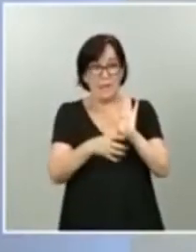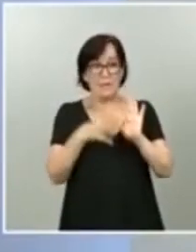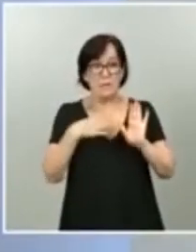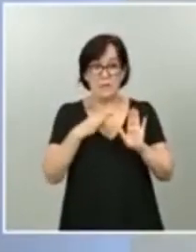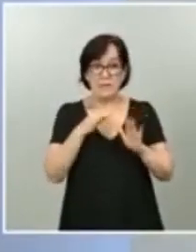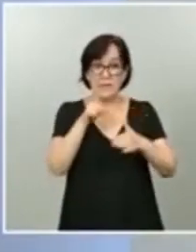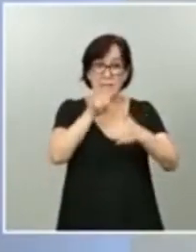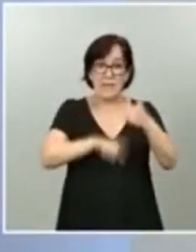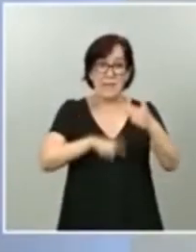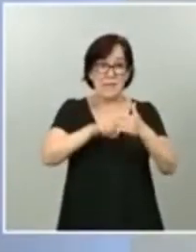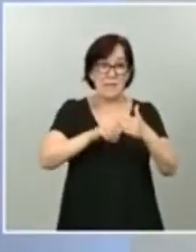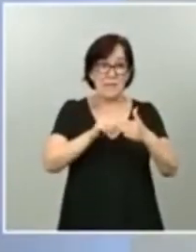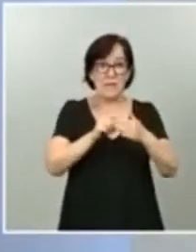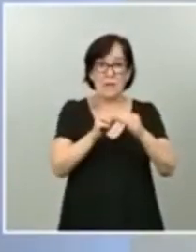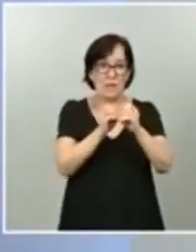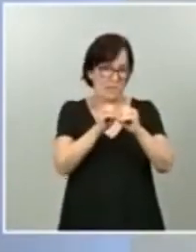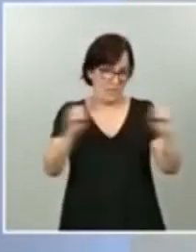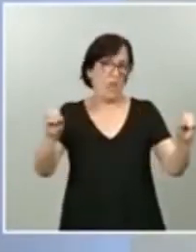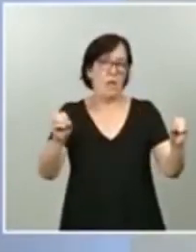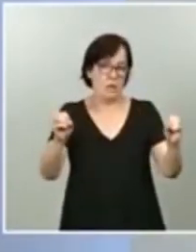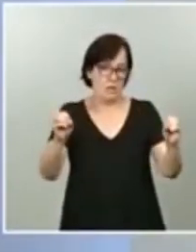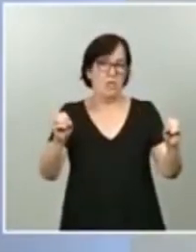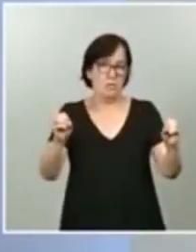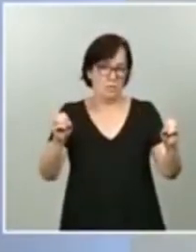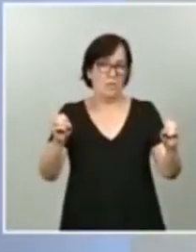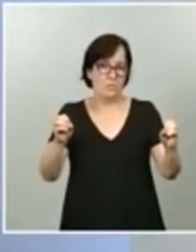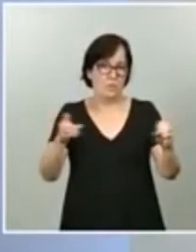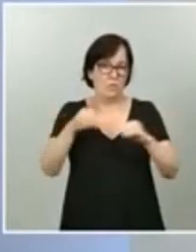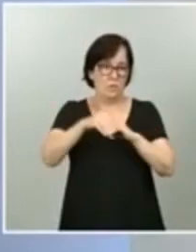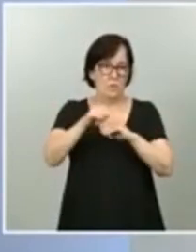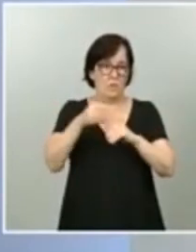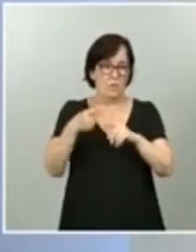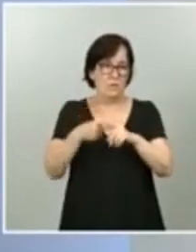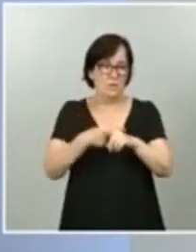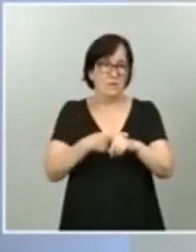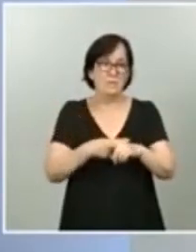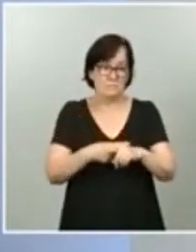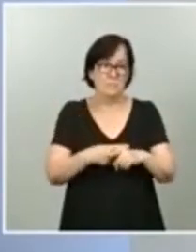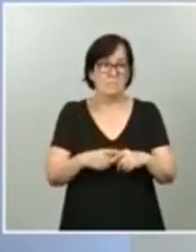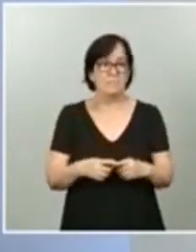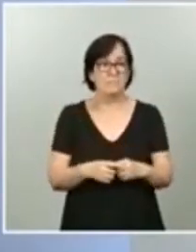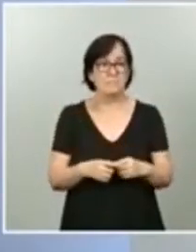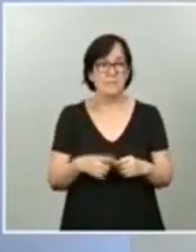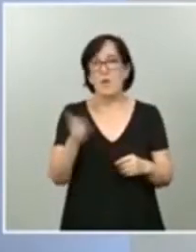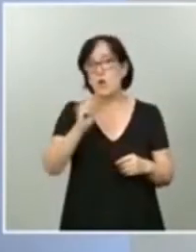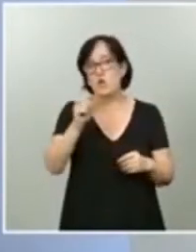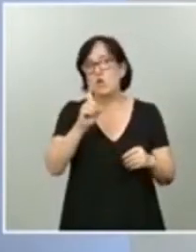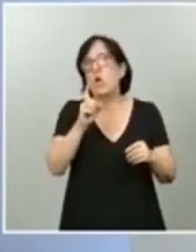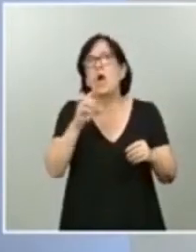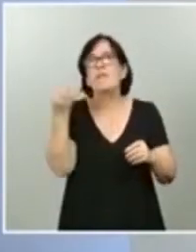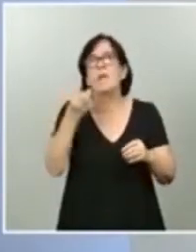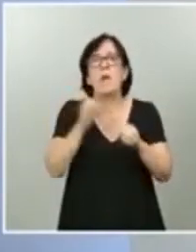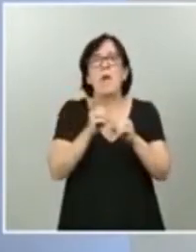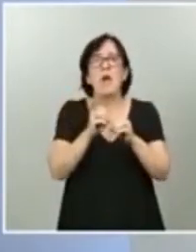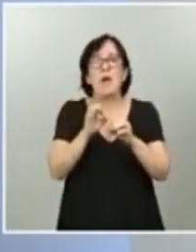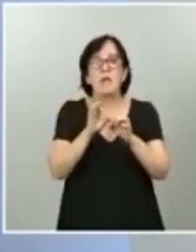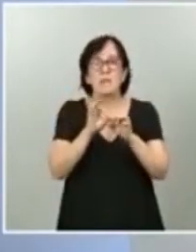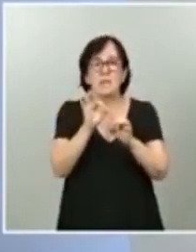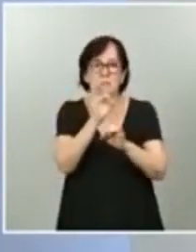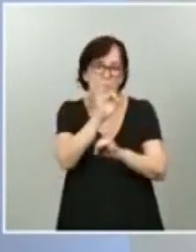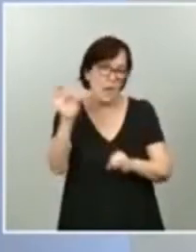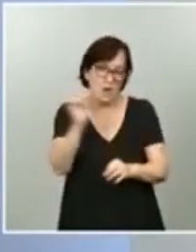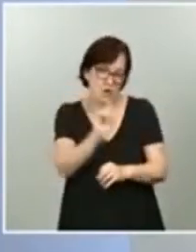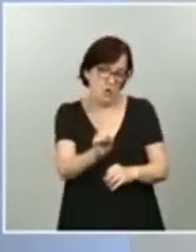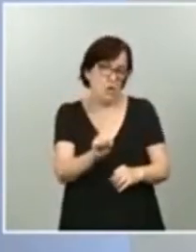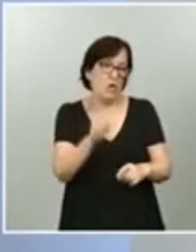llegar a ser cero. Es lo que no se podía. No tiene por qué ser cero. Dependerá, como digo, de